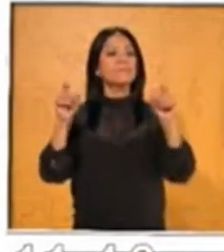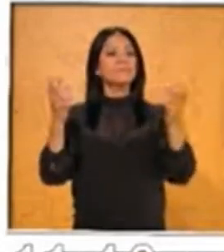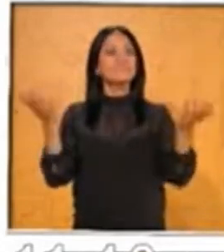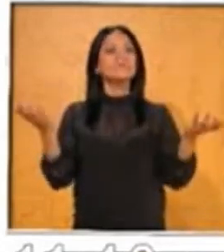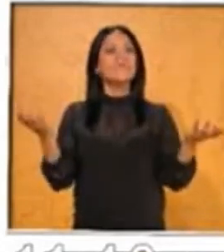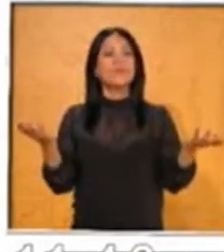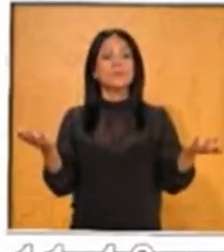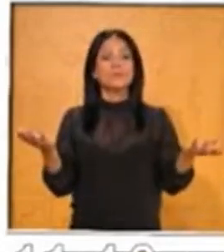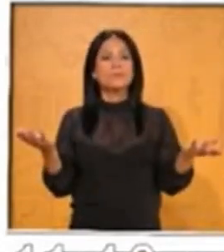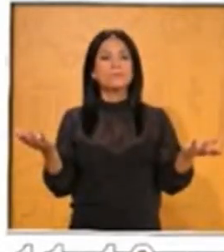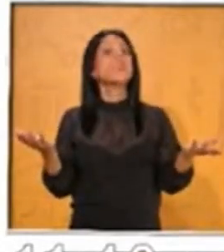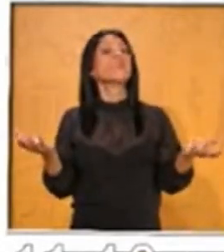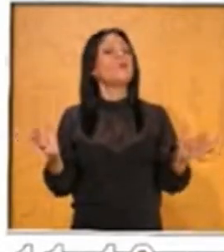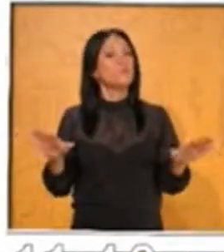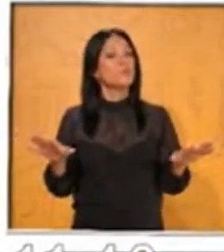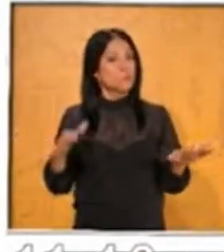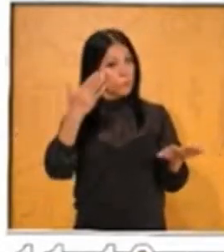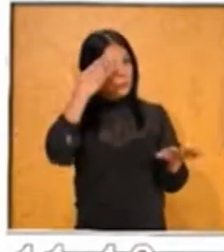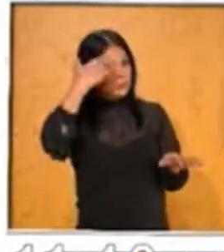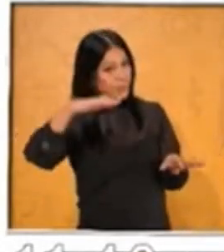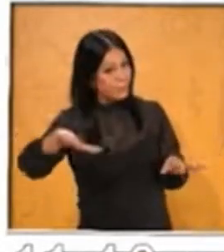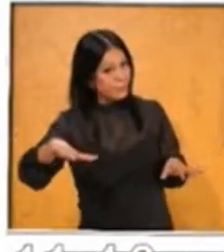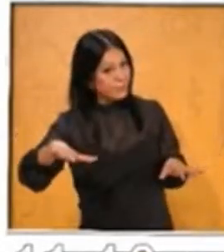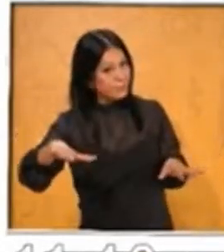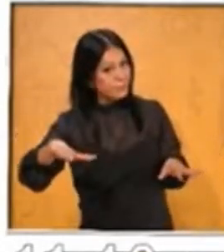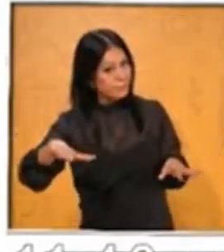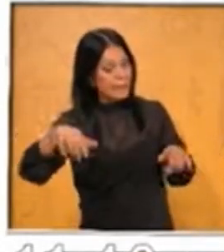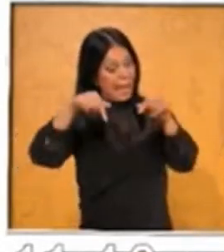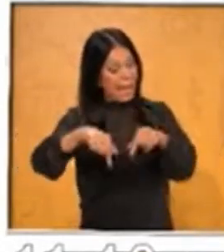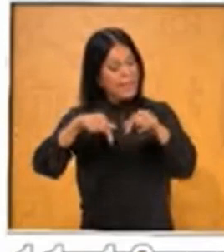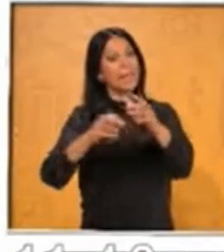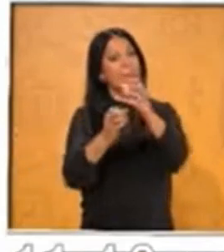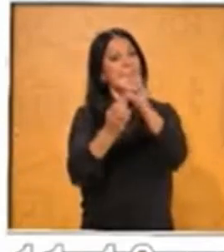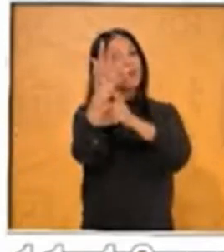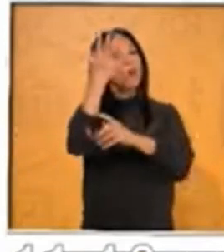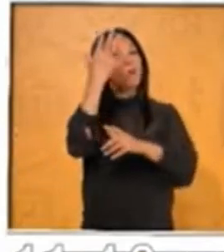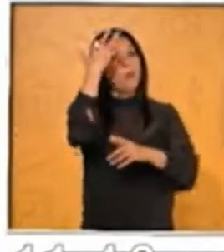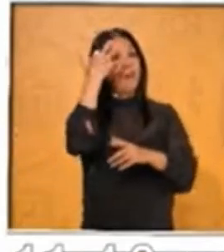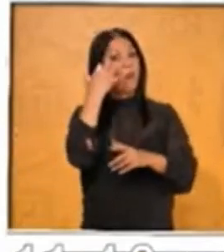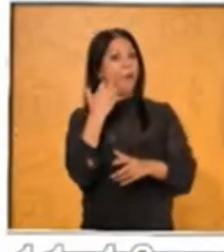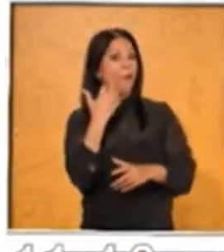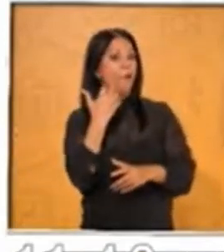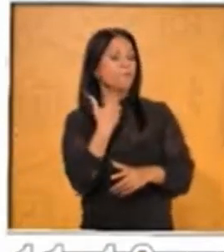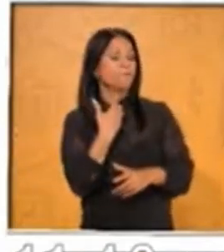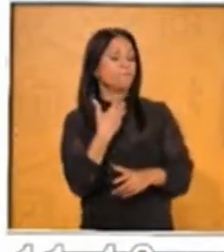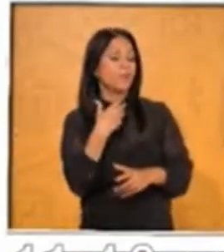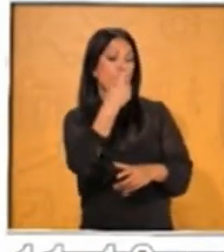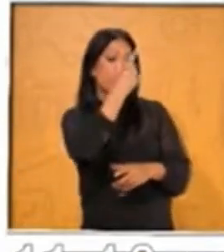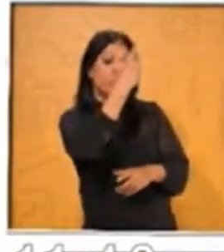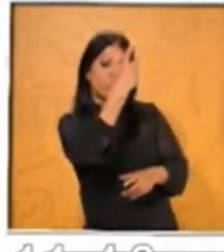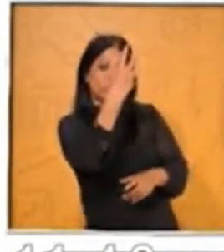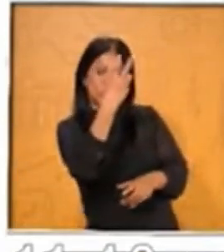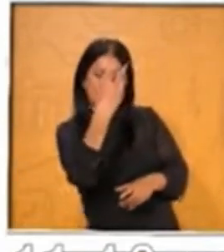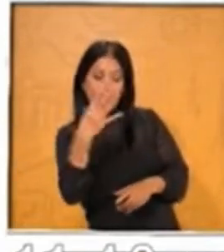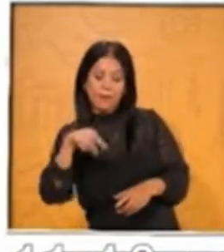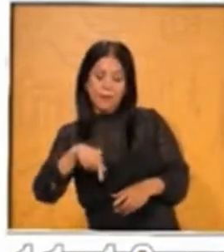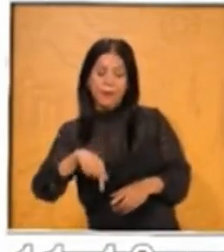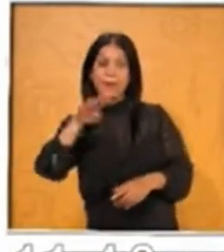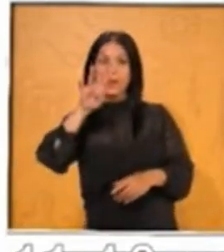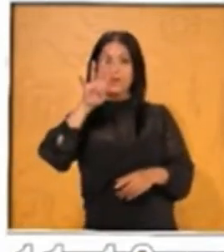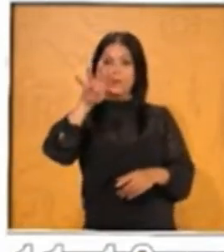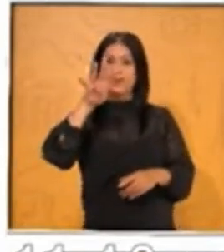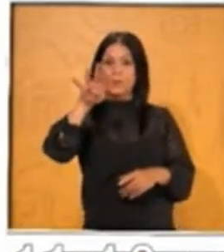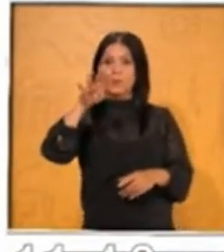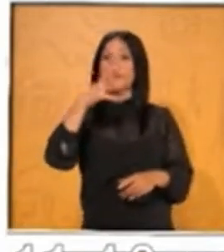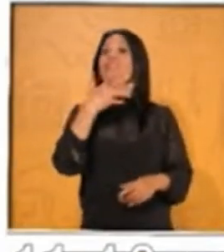tendrán? Cuente. Nosotros somos el 19 y nuestra entidad, ¿cómo se llama? Tiene 32 entidades.